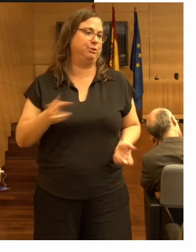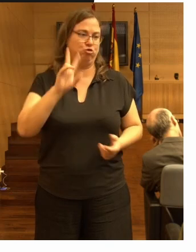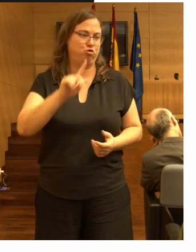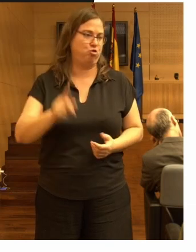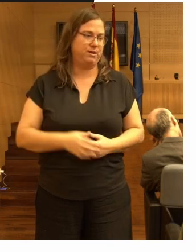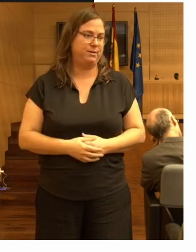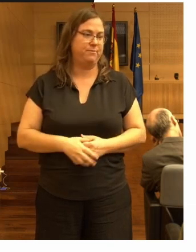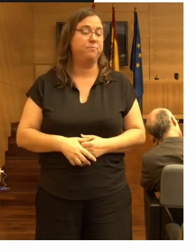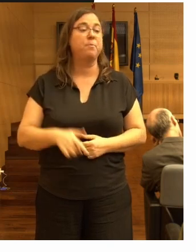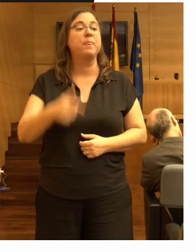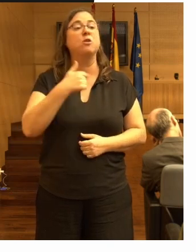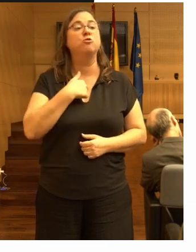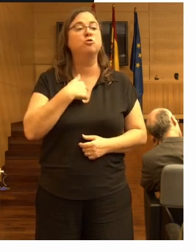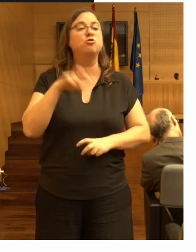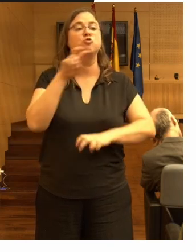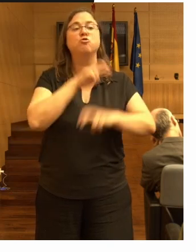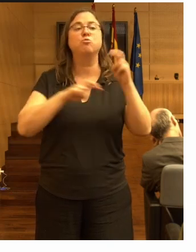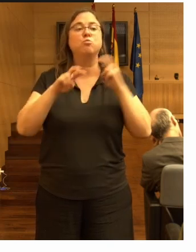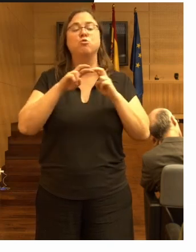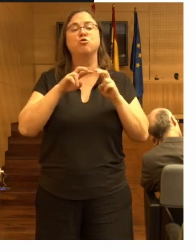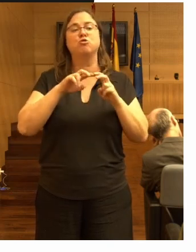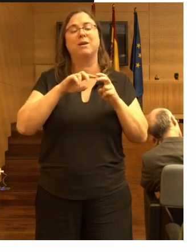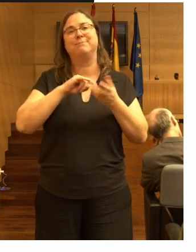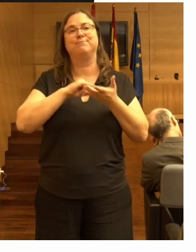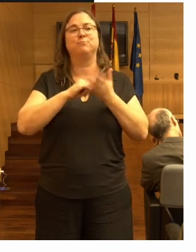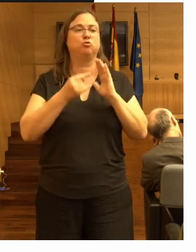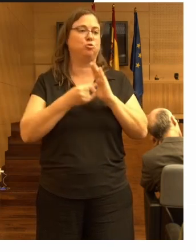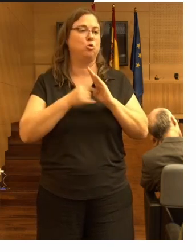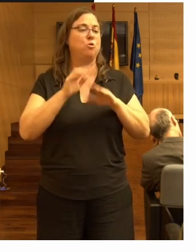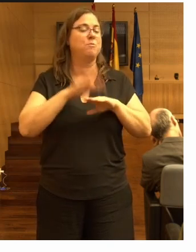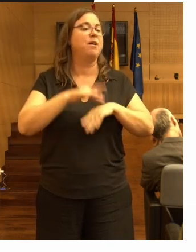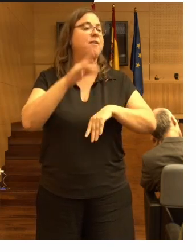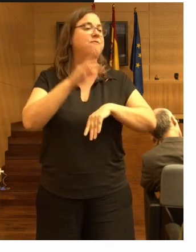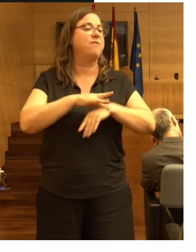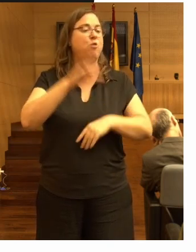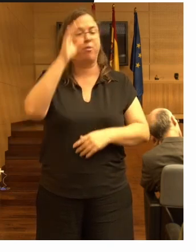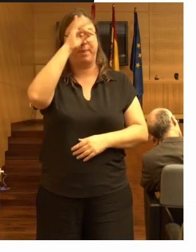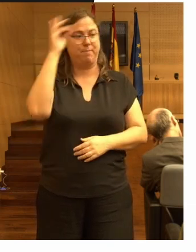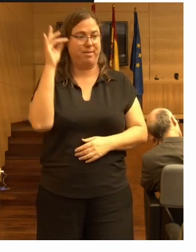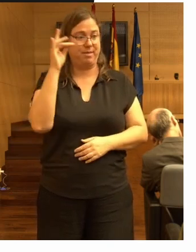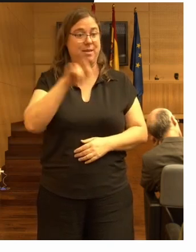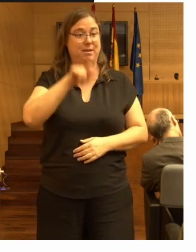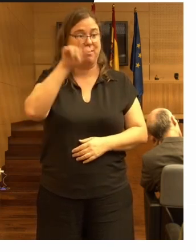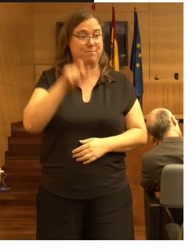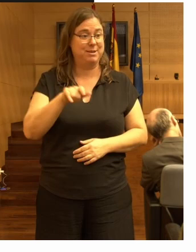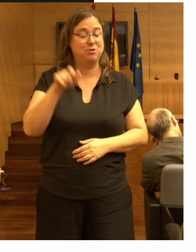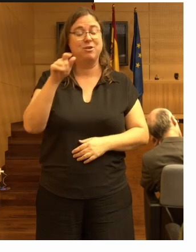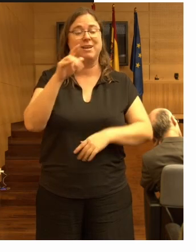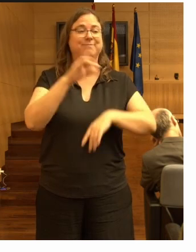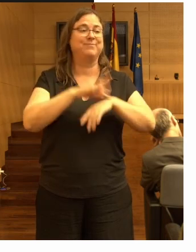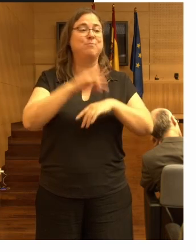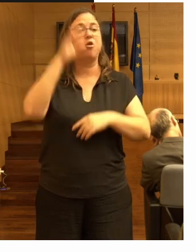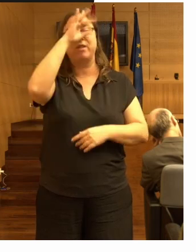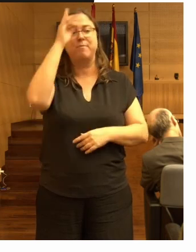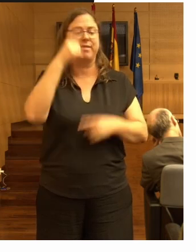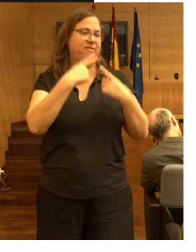estamos encontrando soluciones para residentes con demencia los residentes con demencia son muy distintos